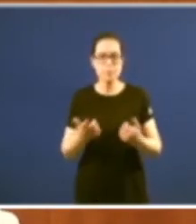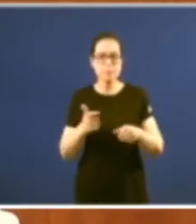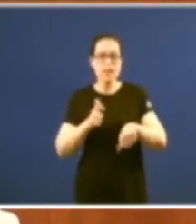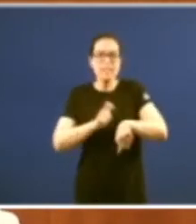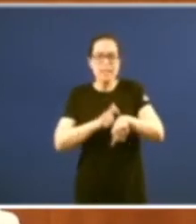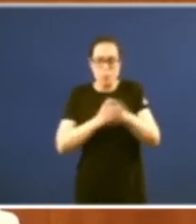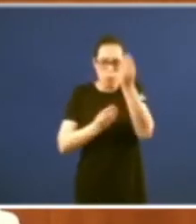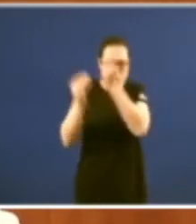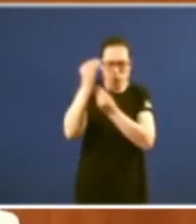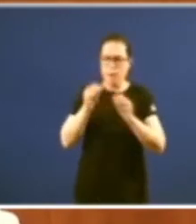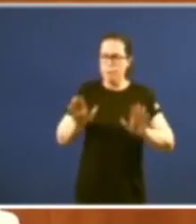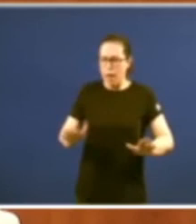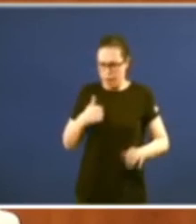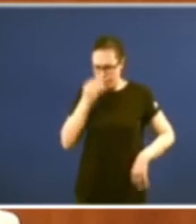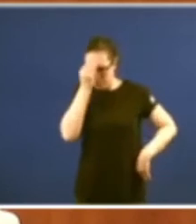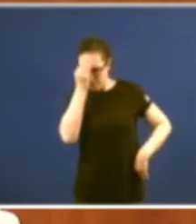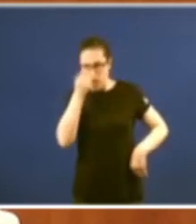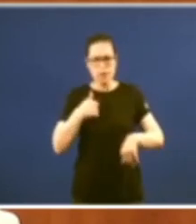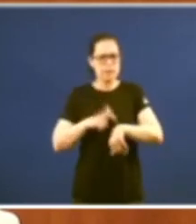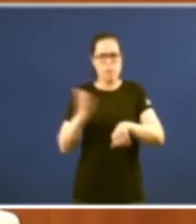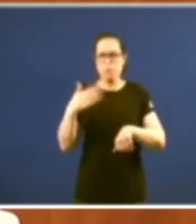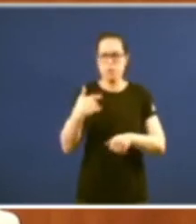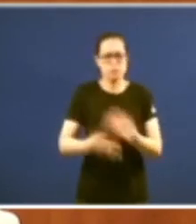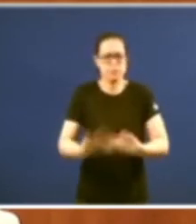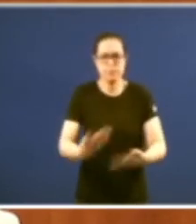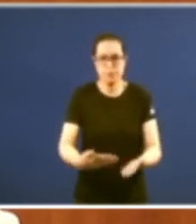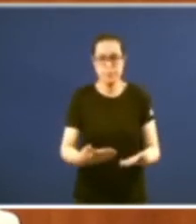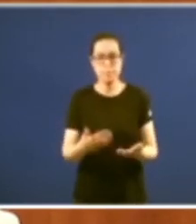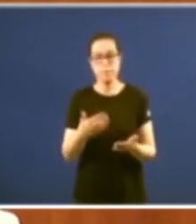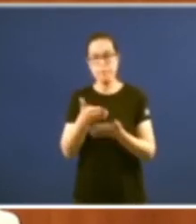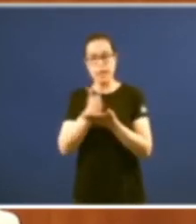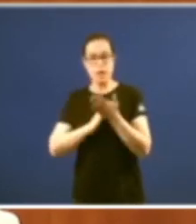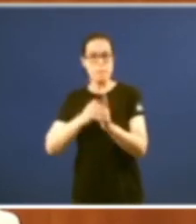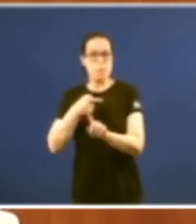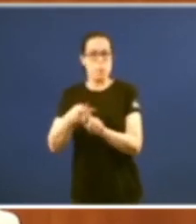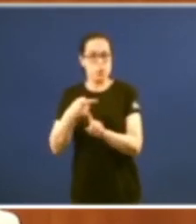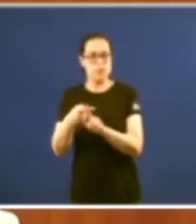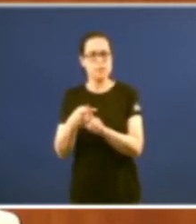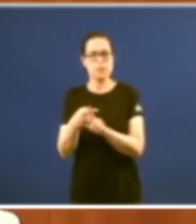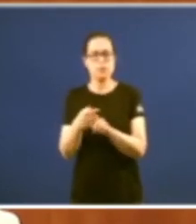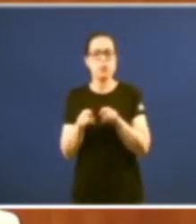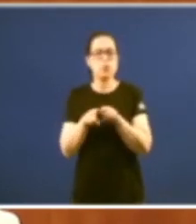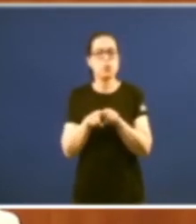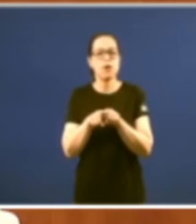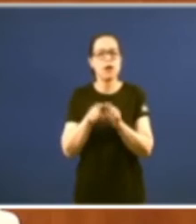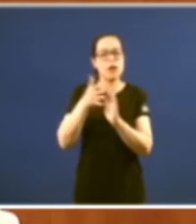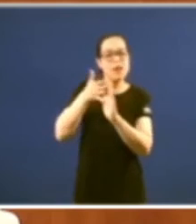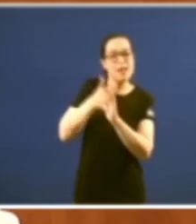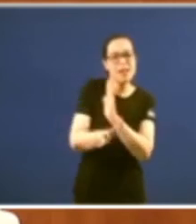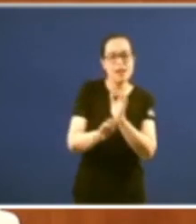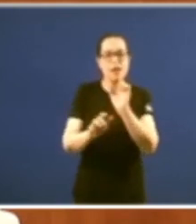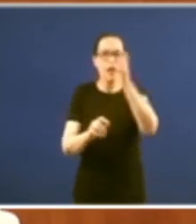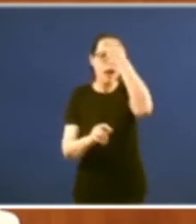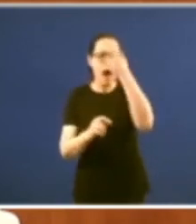reflexión non? Do lado positivo e de dicir que a estas alturas non hai xa que explicarle ninguén que unha autonomía non?